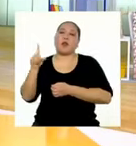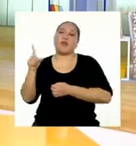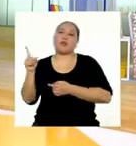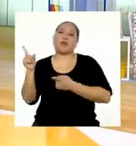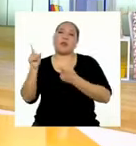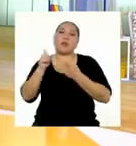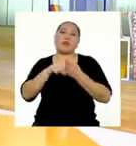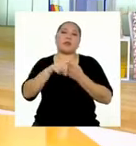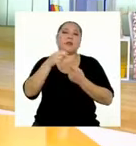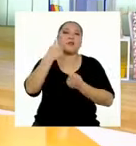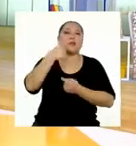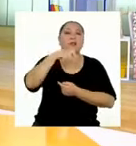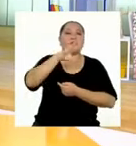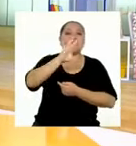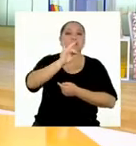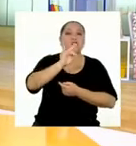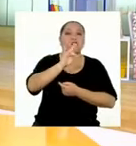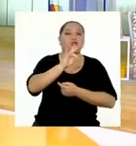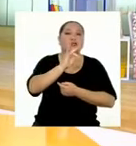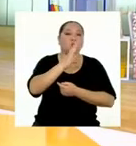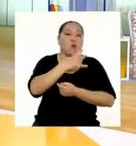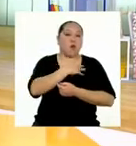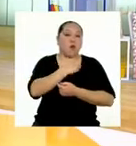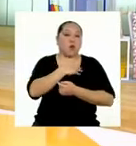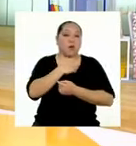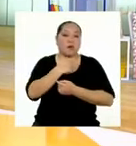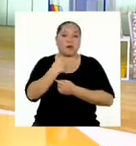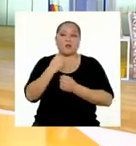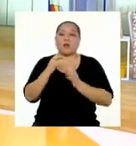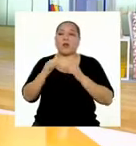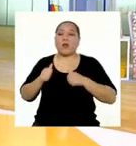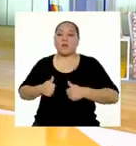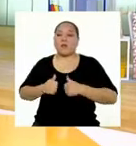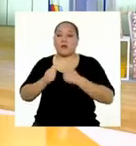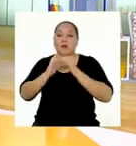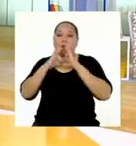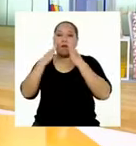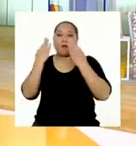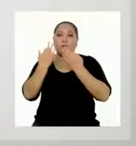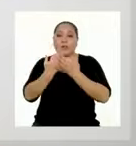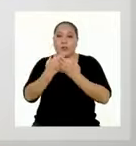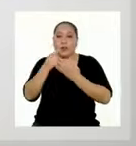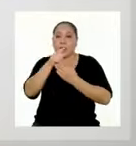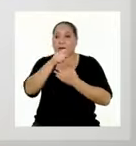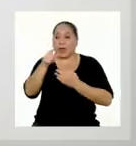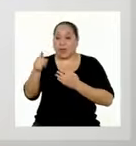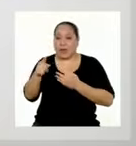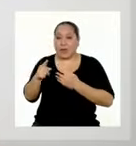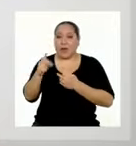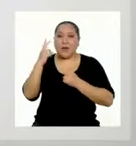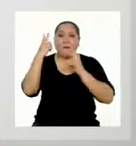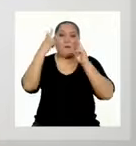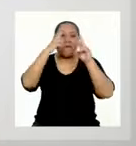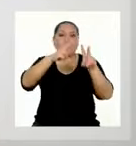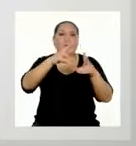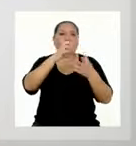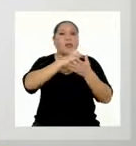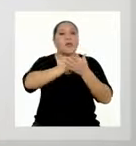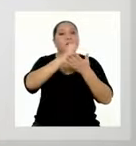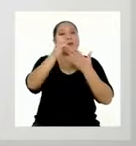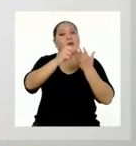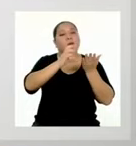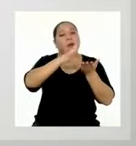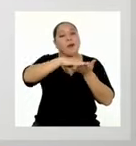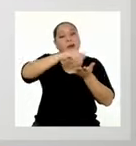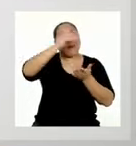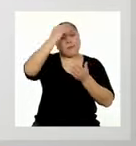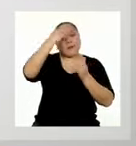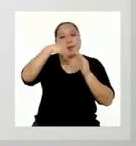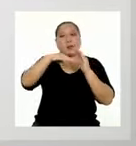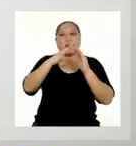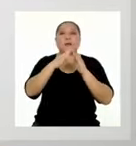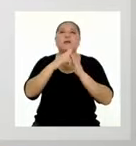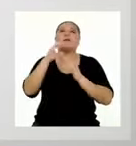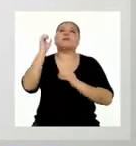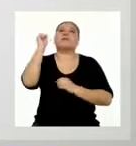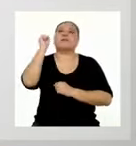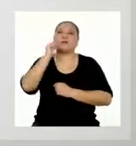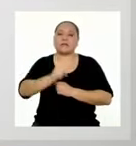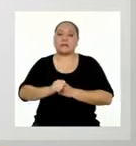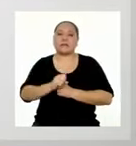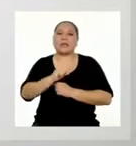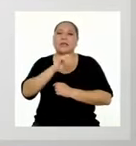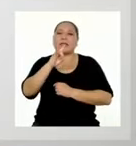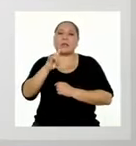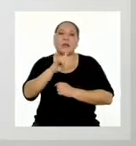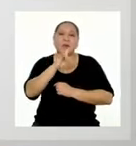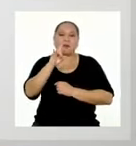18 años que viven en familia y que ven el programa Aprendo en Casa. ¡Claro! Ahora sí, se va a poder usar